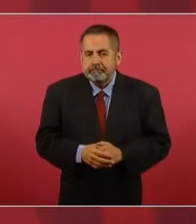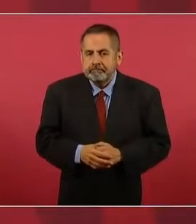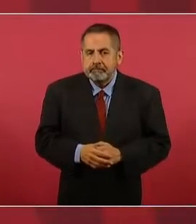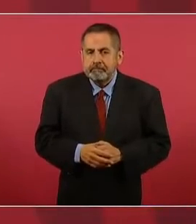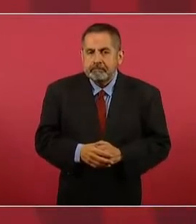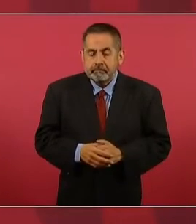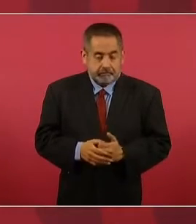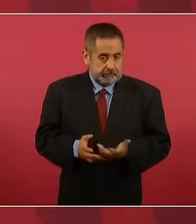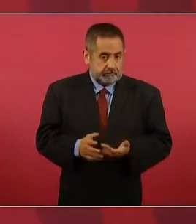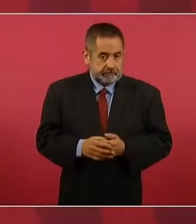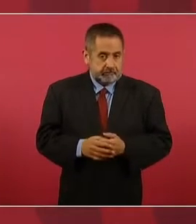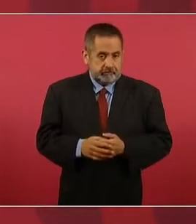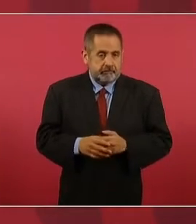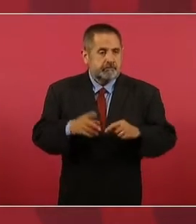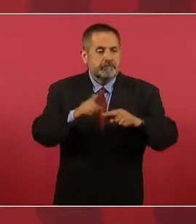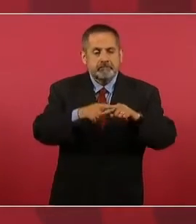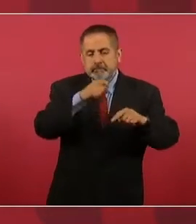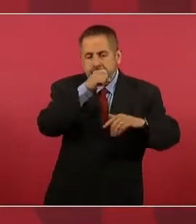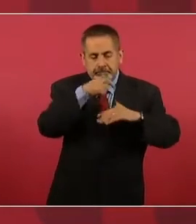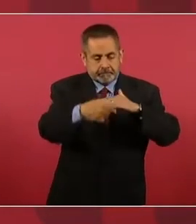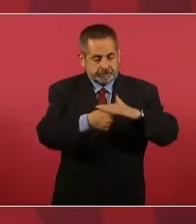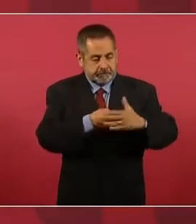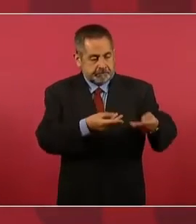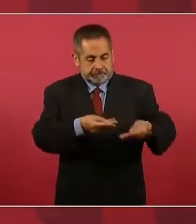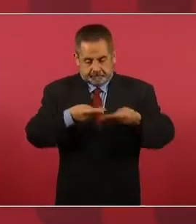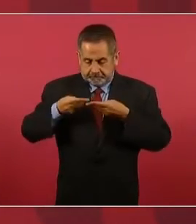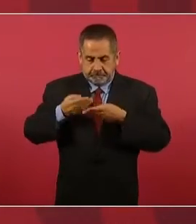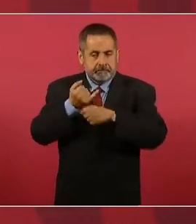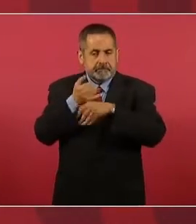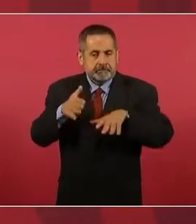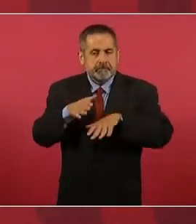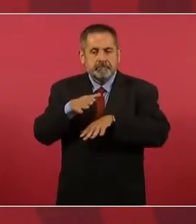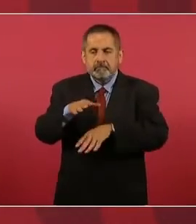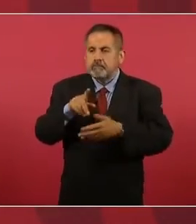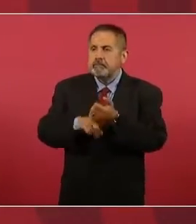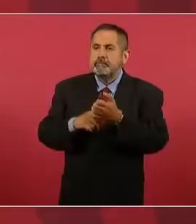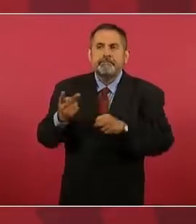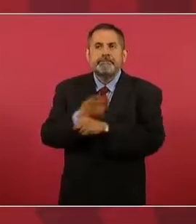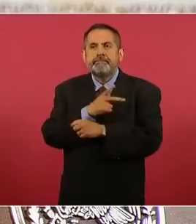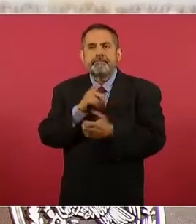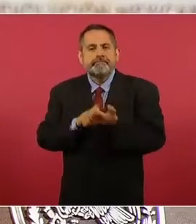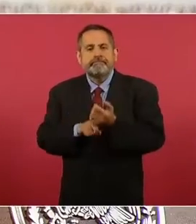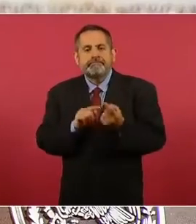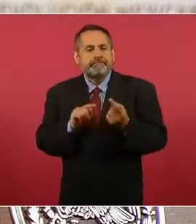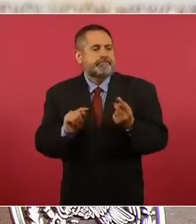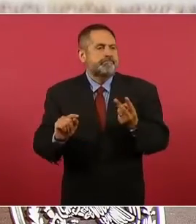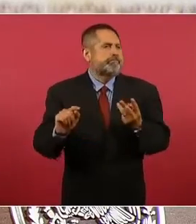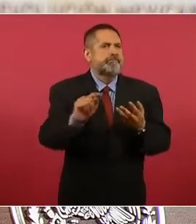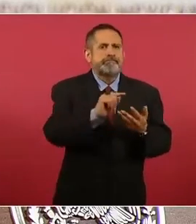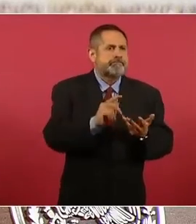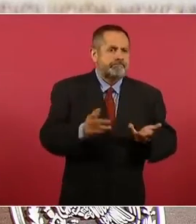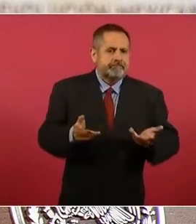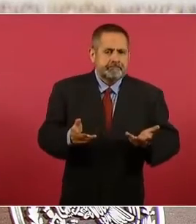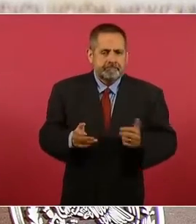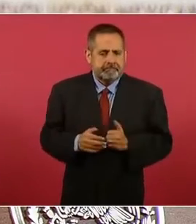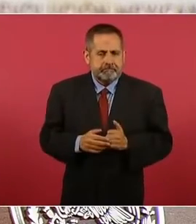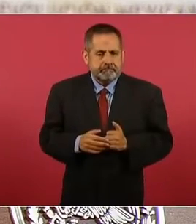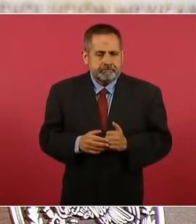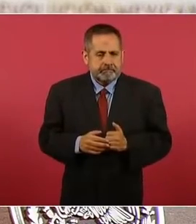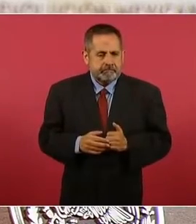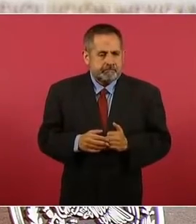¿Quién te informaba sobre el